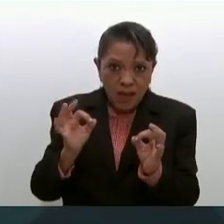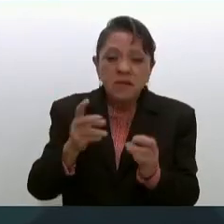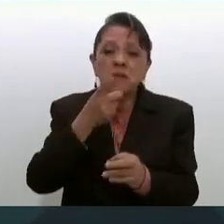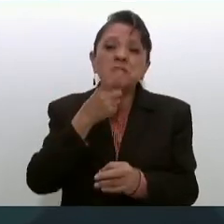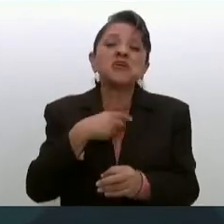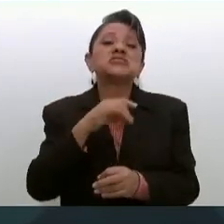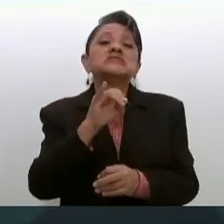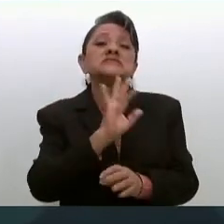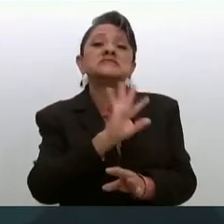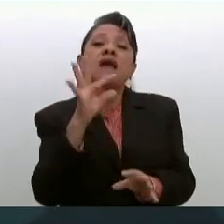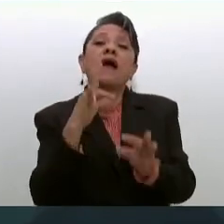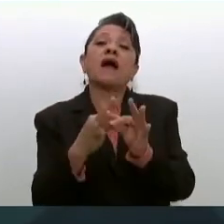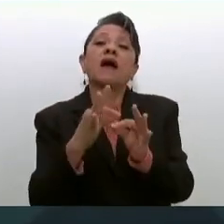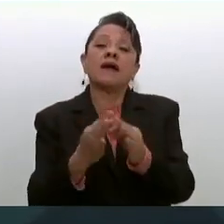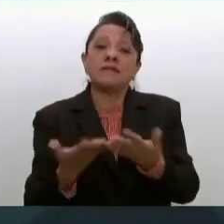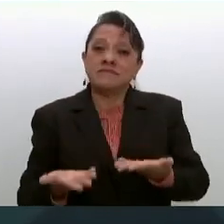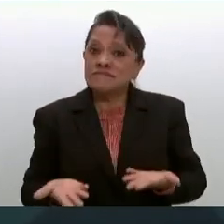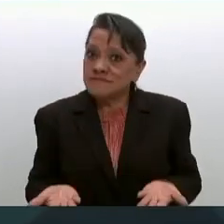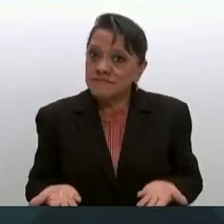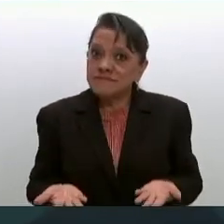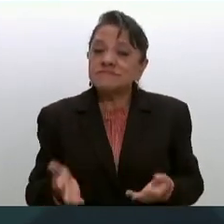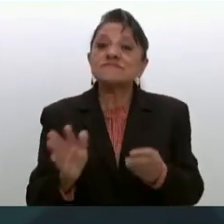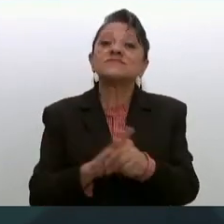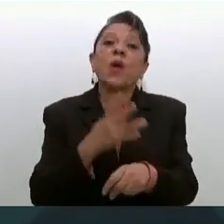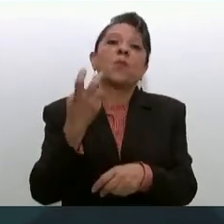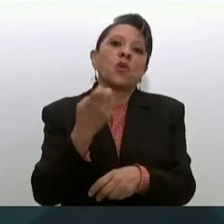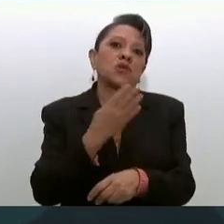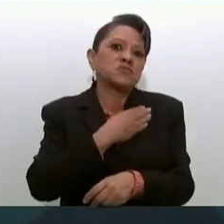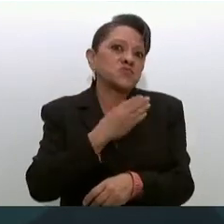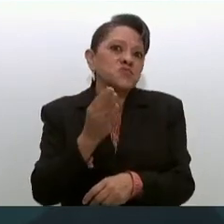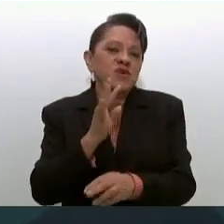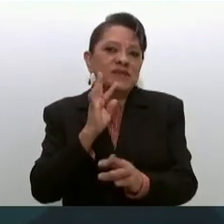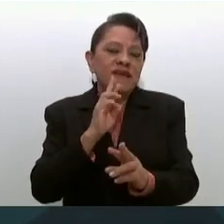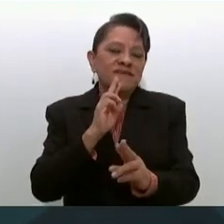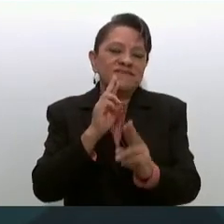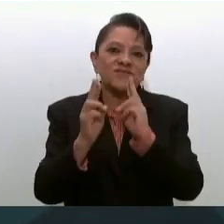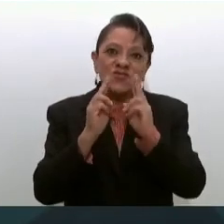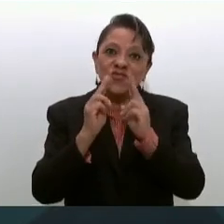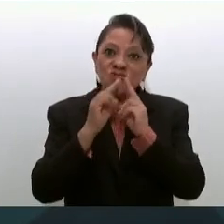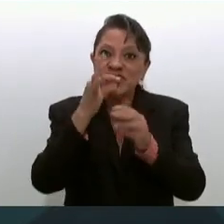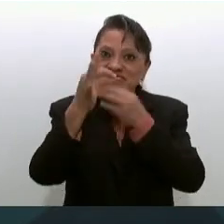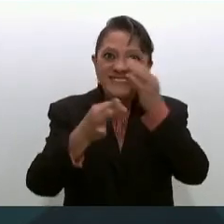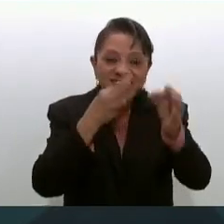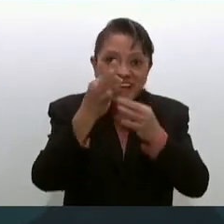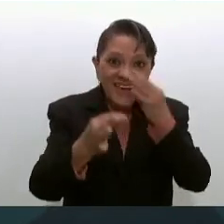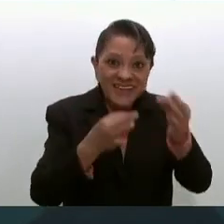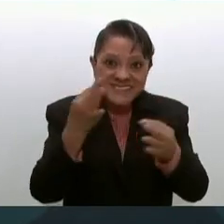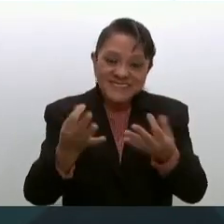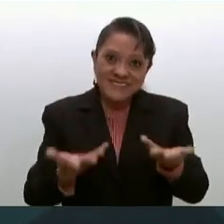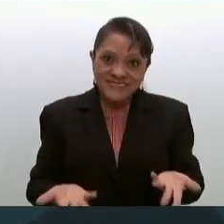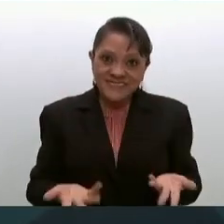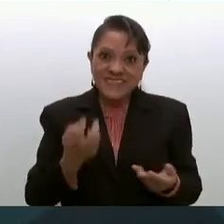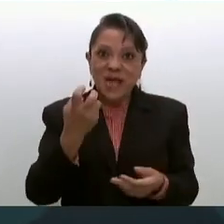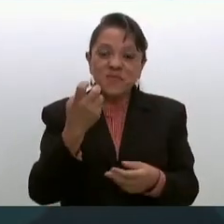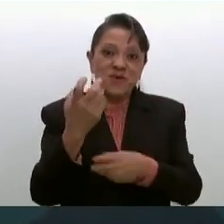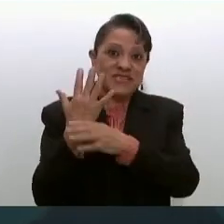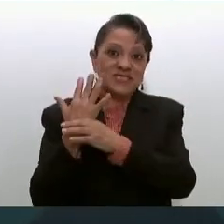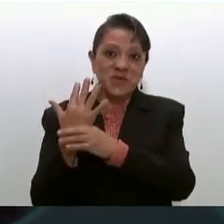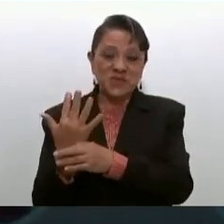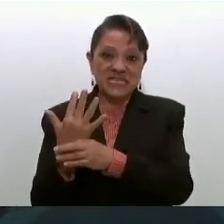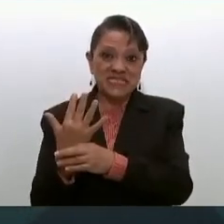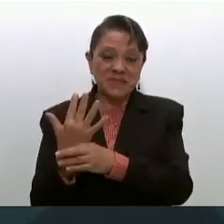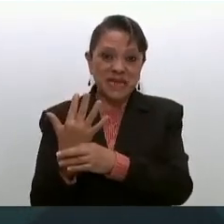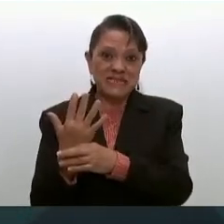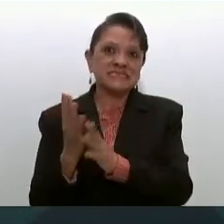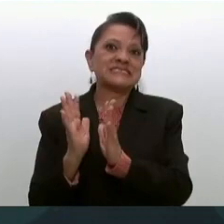que sí entonces pues son buenas noticias y yo creo que lo principal es que